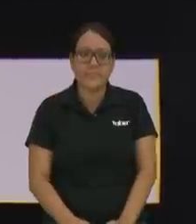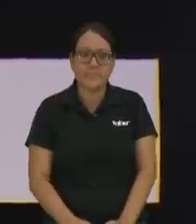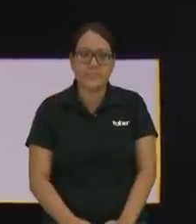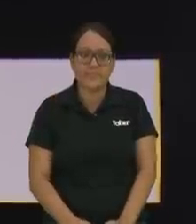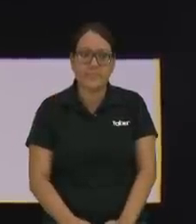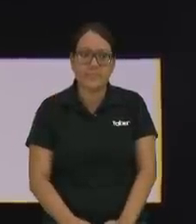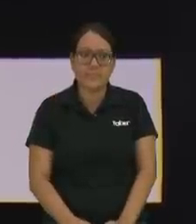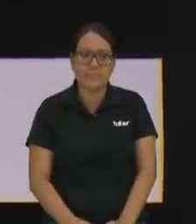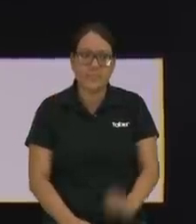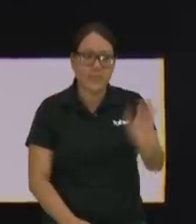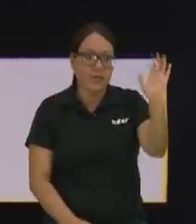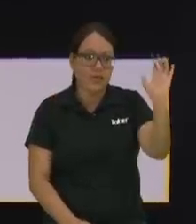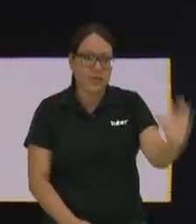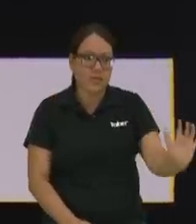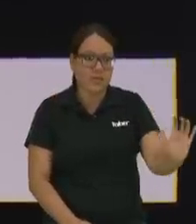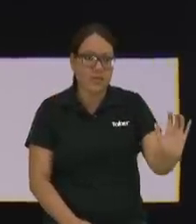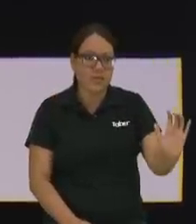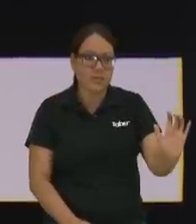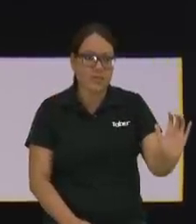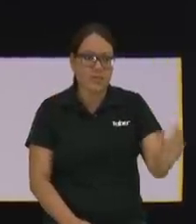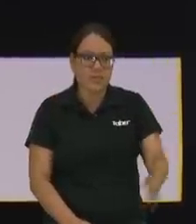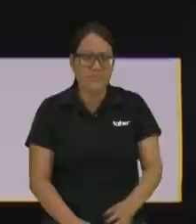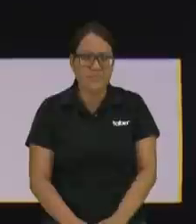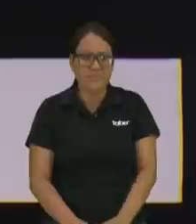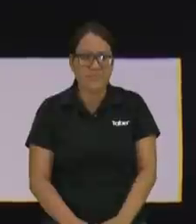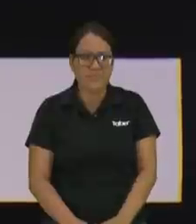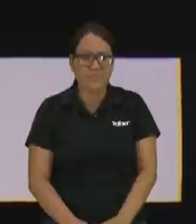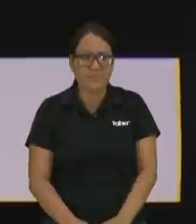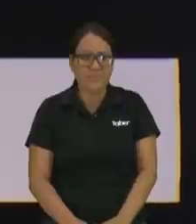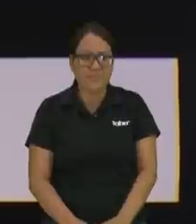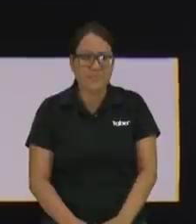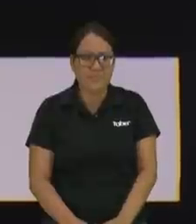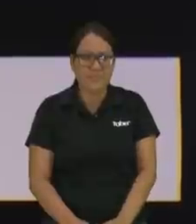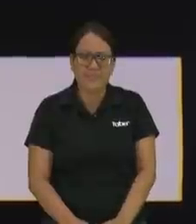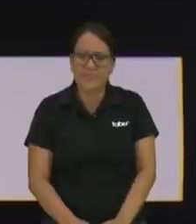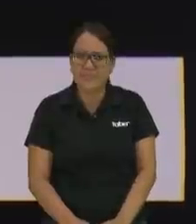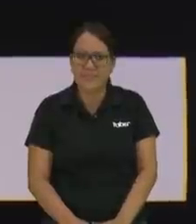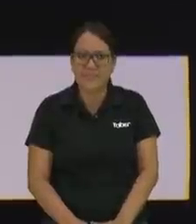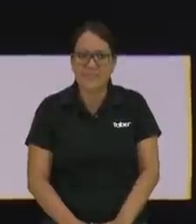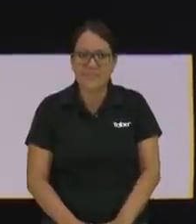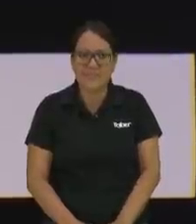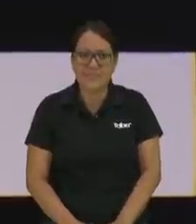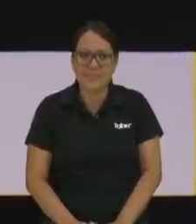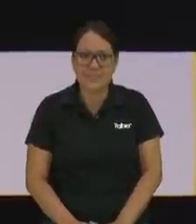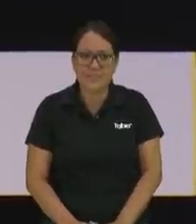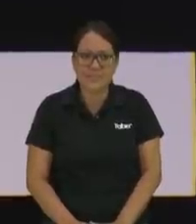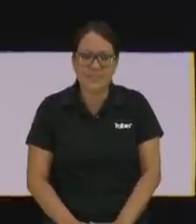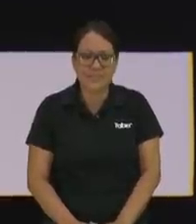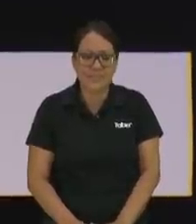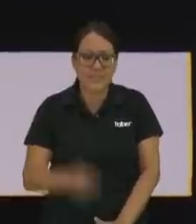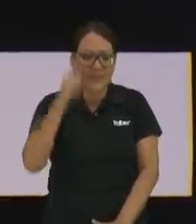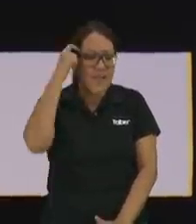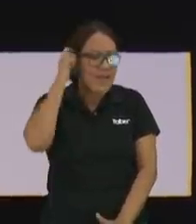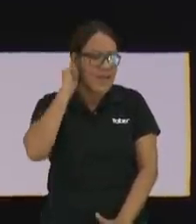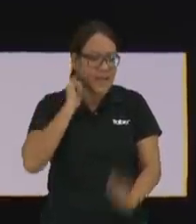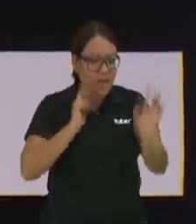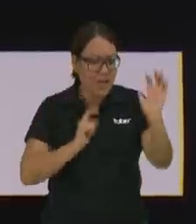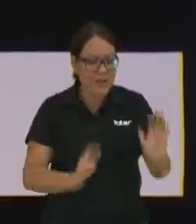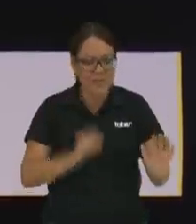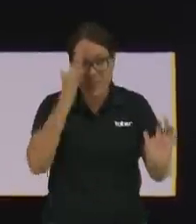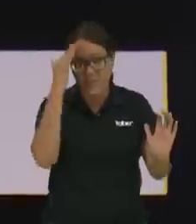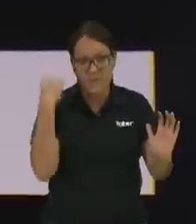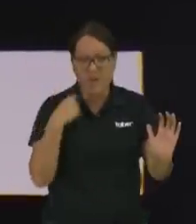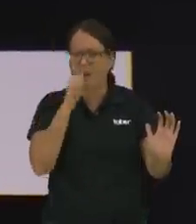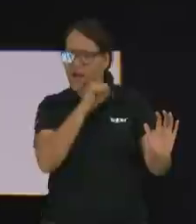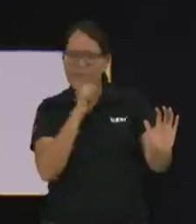la niña amanece lele bebé eso es lo que oye la niña baboni y el